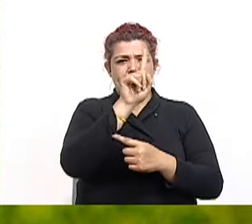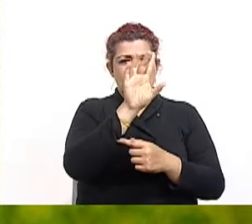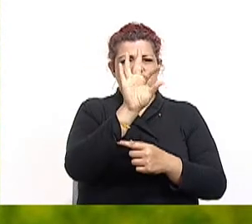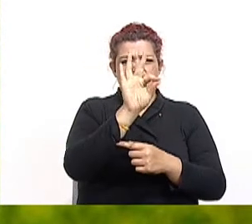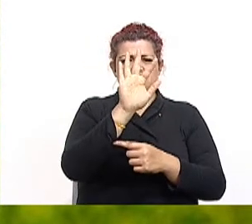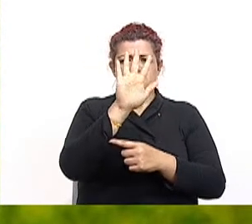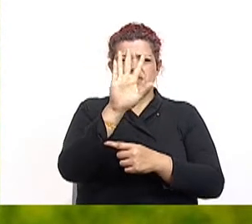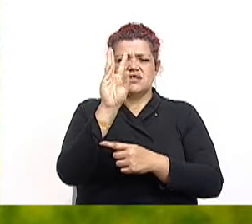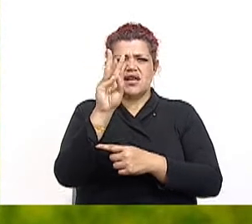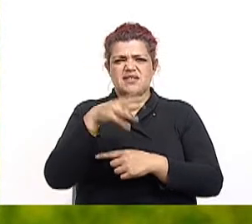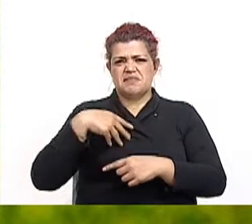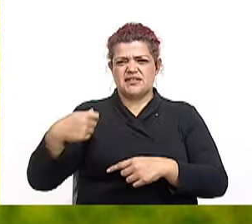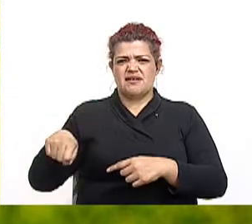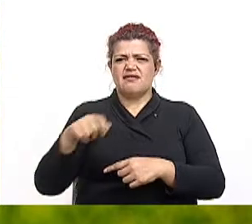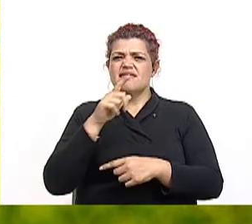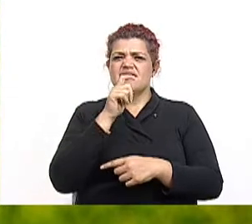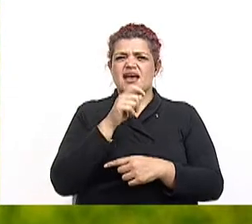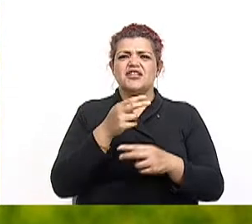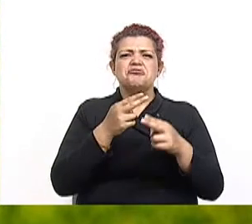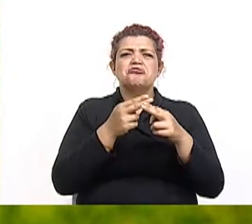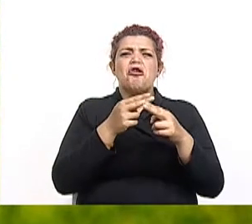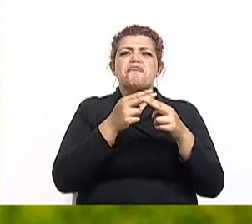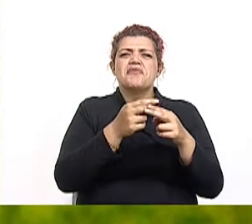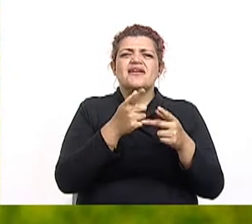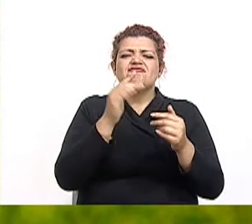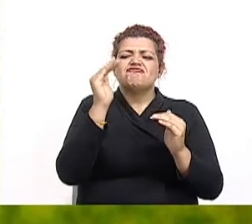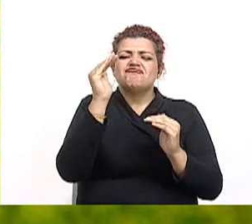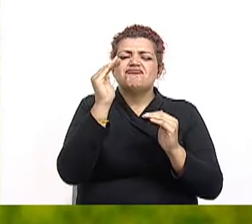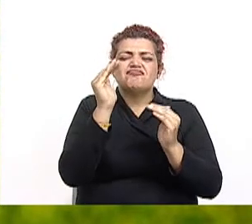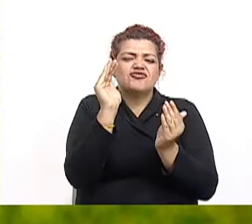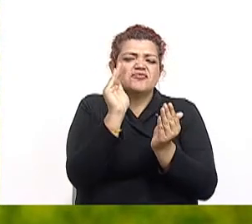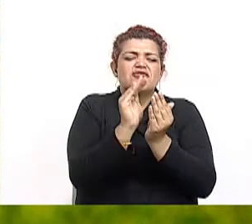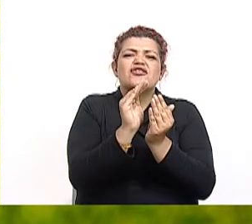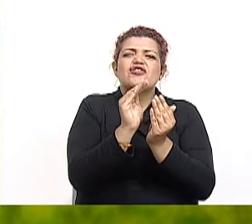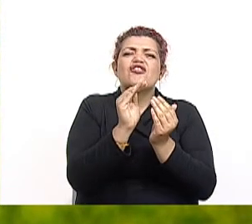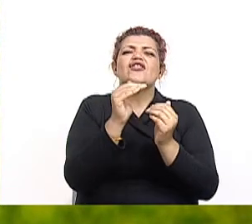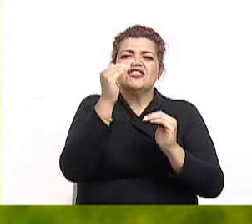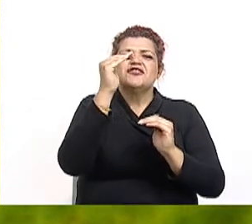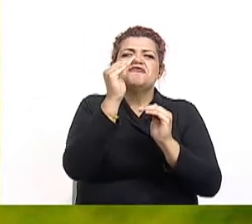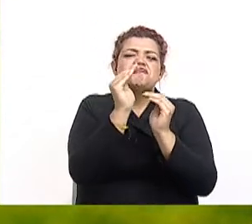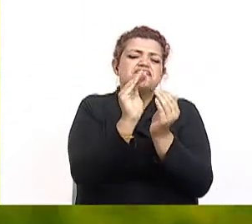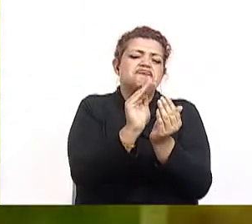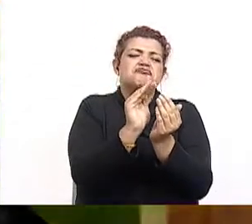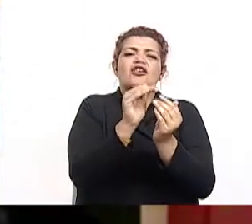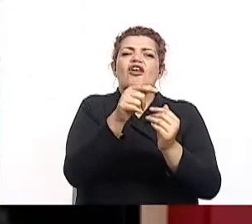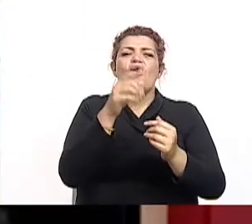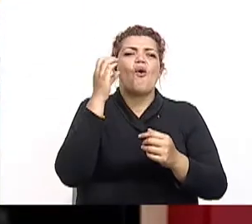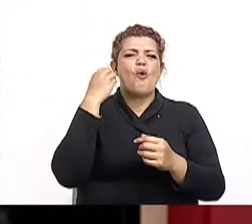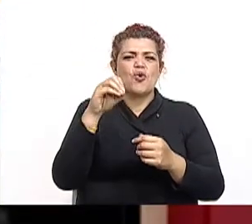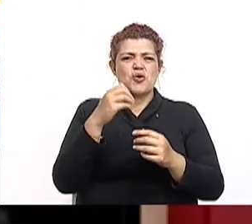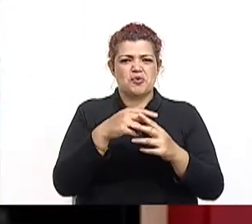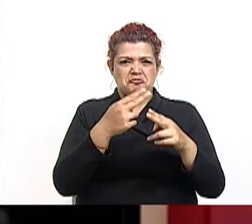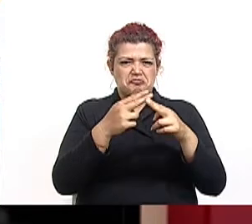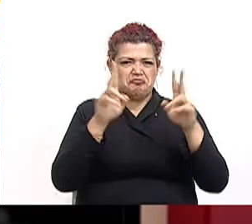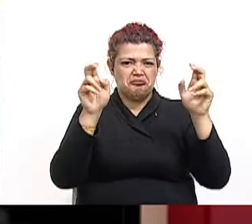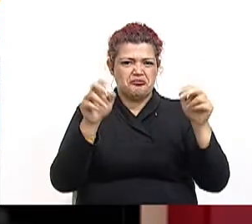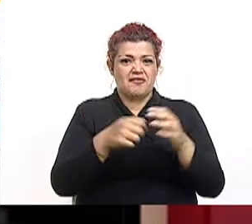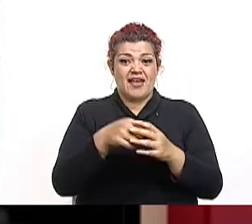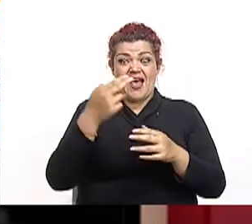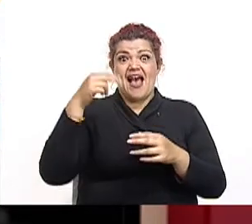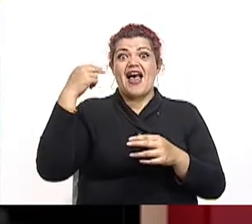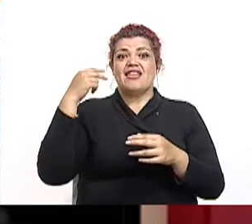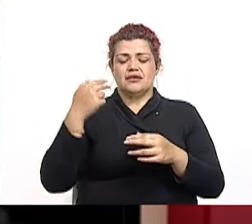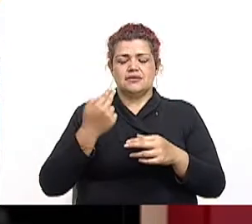1956, Los Chaparritos de Oro. Qué gran selección. Forma parte de la historia y de las páginas doradas de nuestro